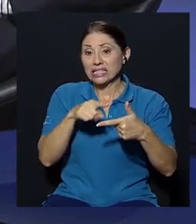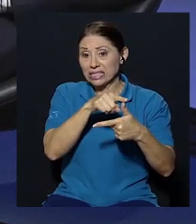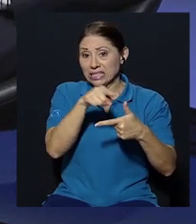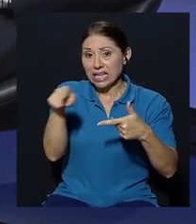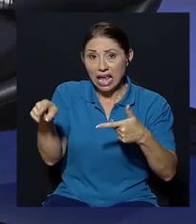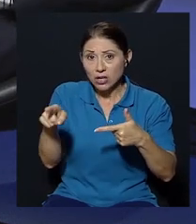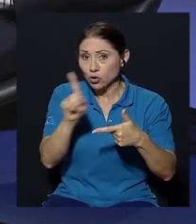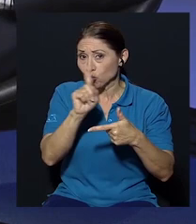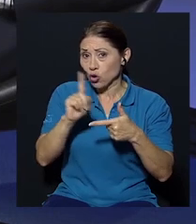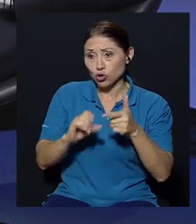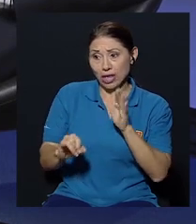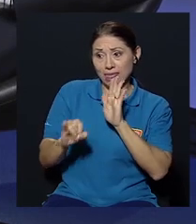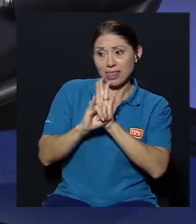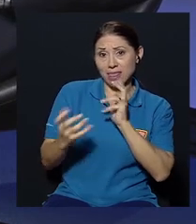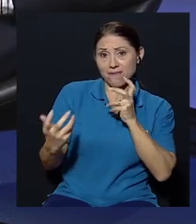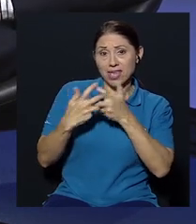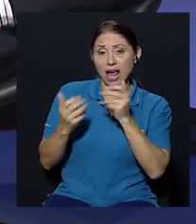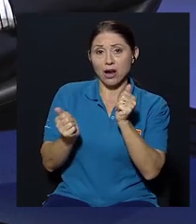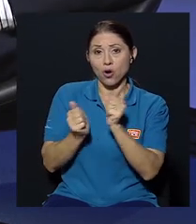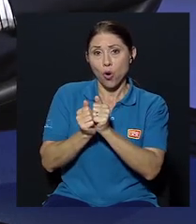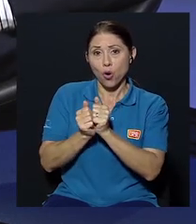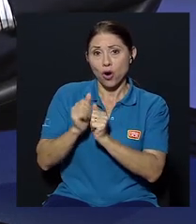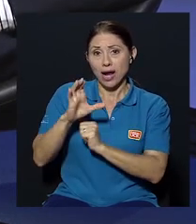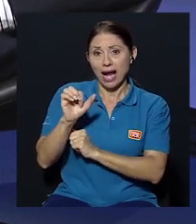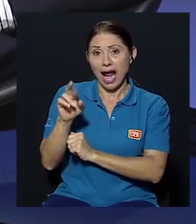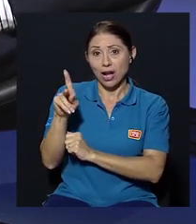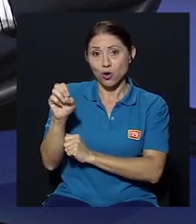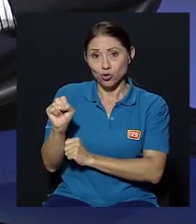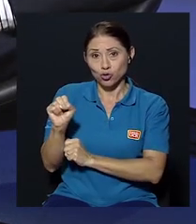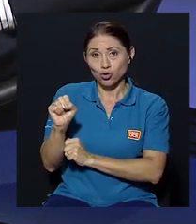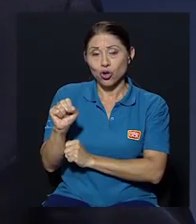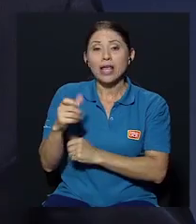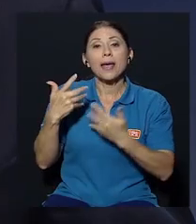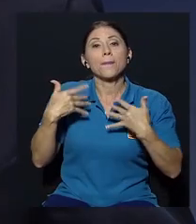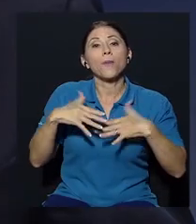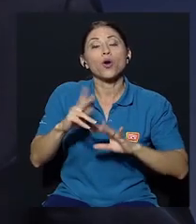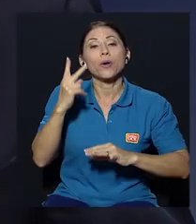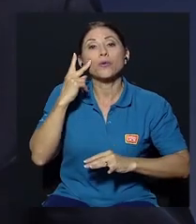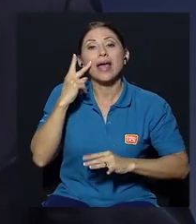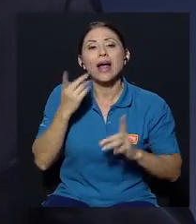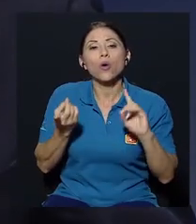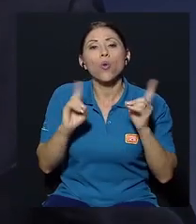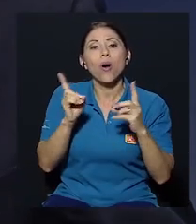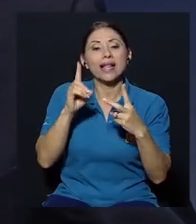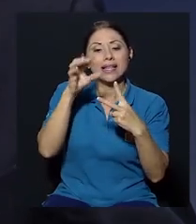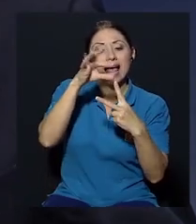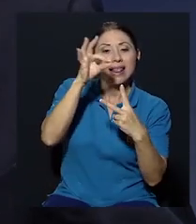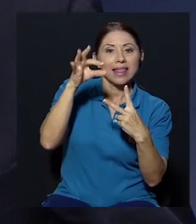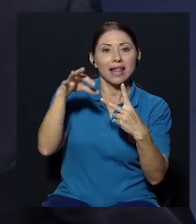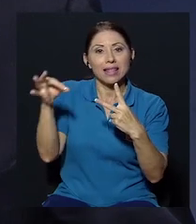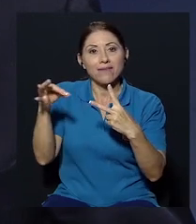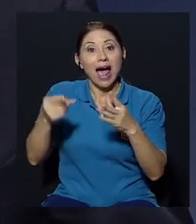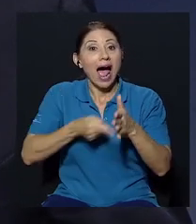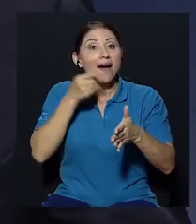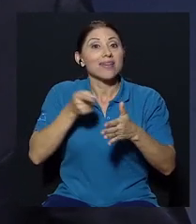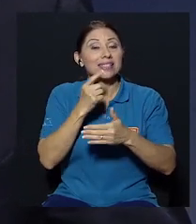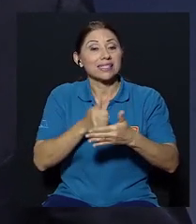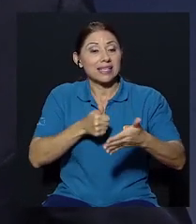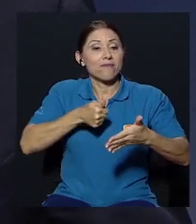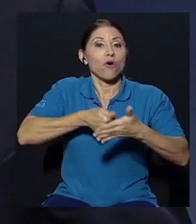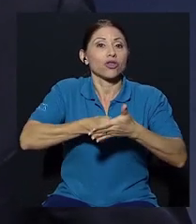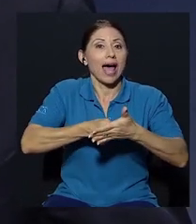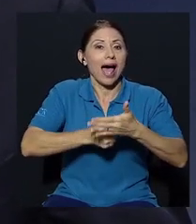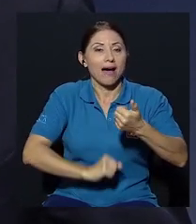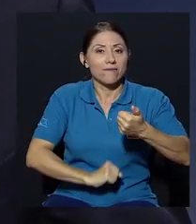si no se identifican con Carlos que por lo menos vea cuál es la alternativa es decir a veces se vota a favor de algo y a veces en contra de